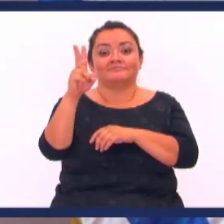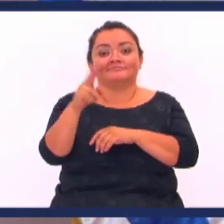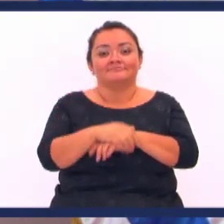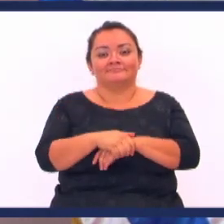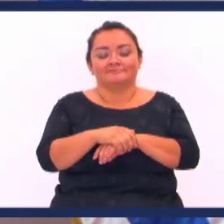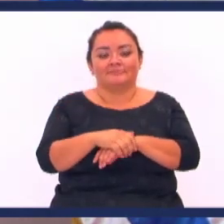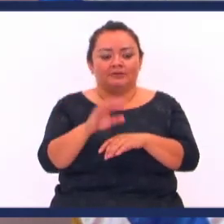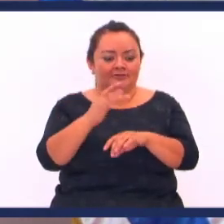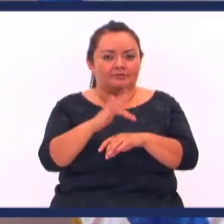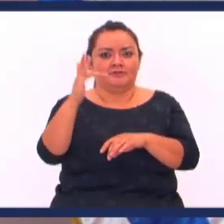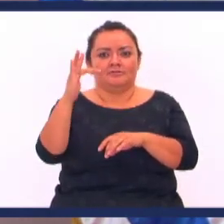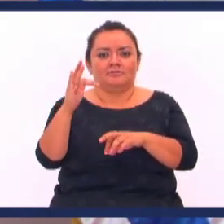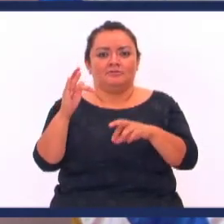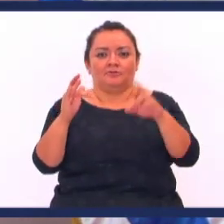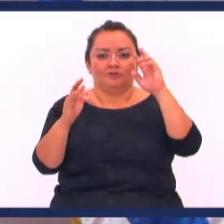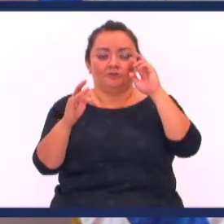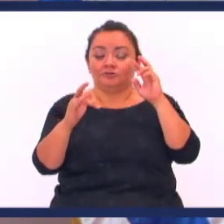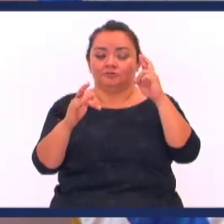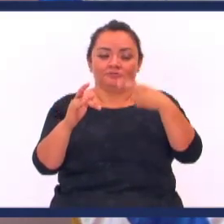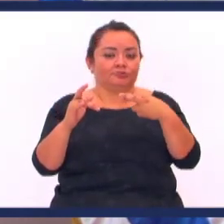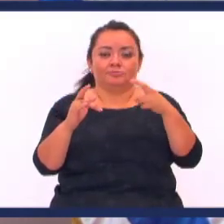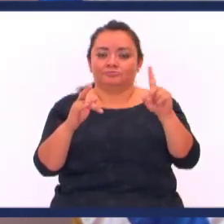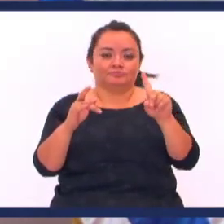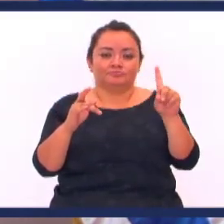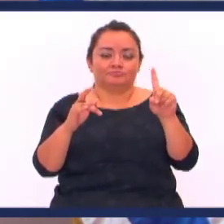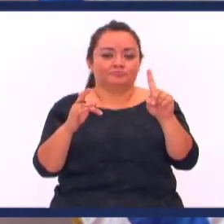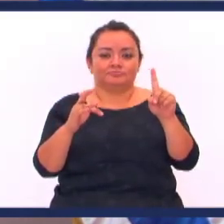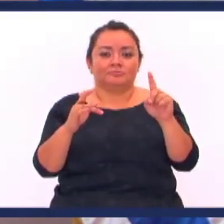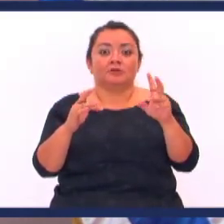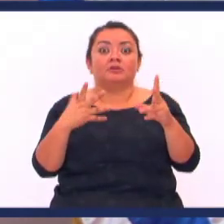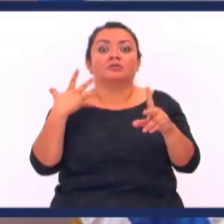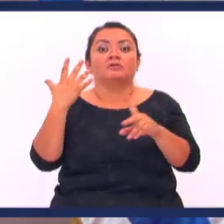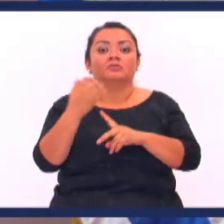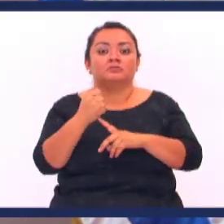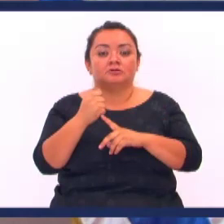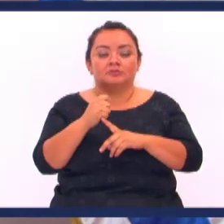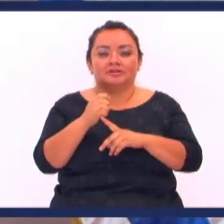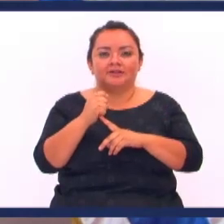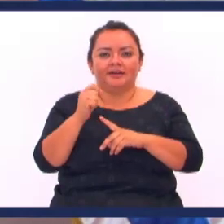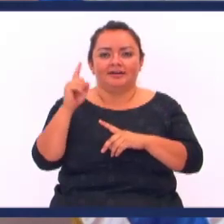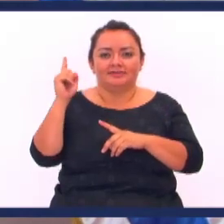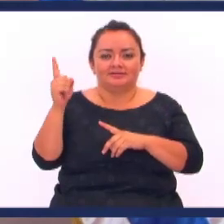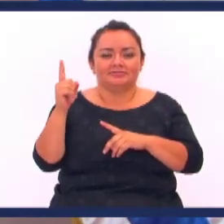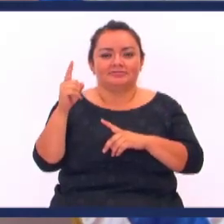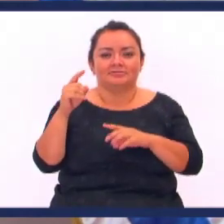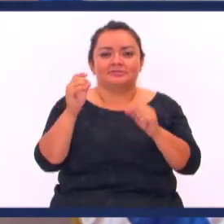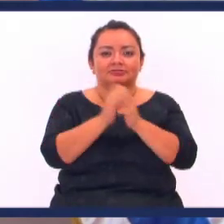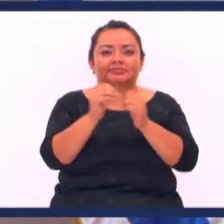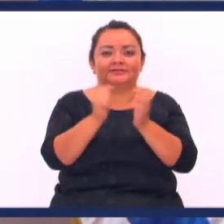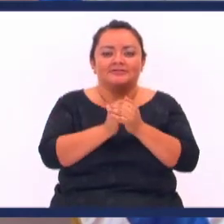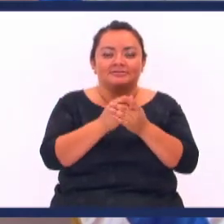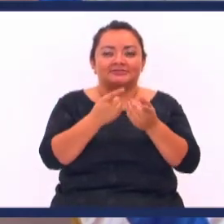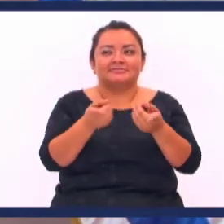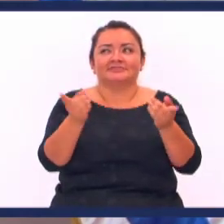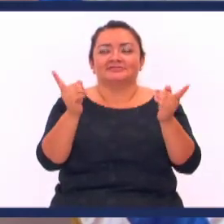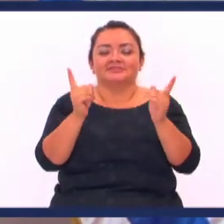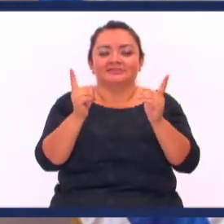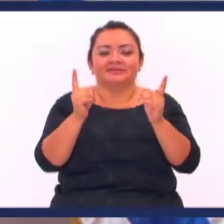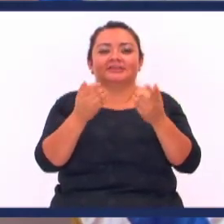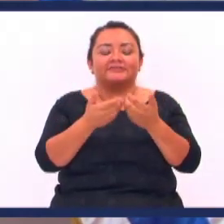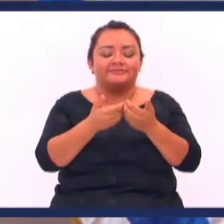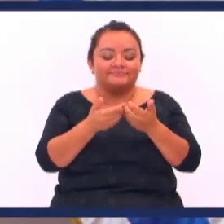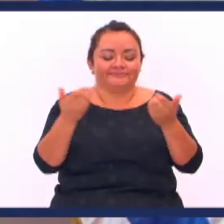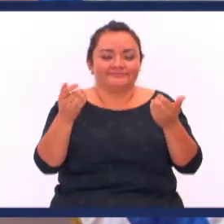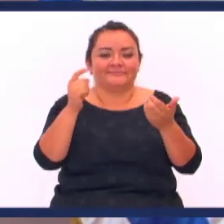No todo lo que brilla Es oro El propósito de Dios En la prueba Es separar Los que